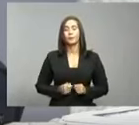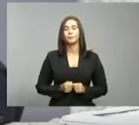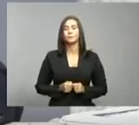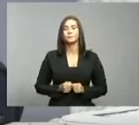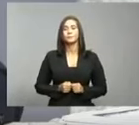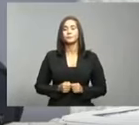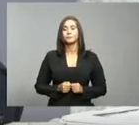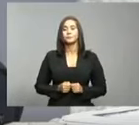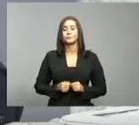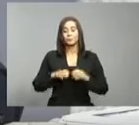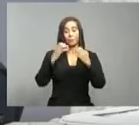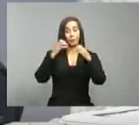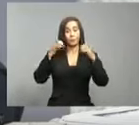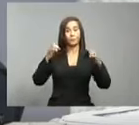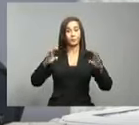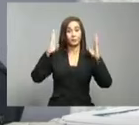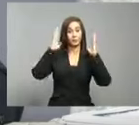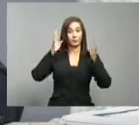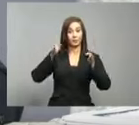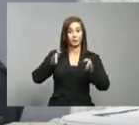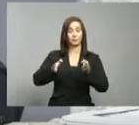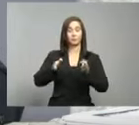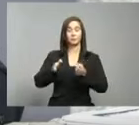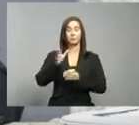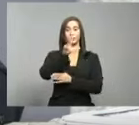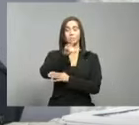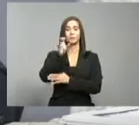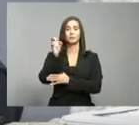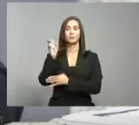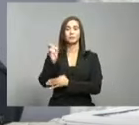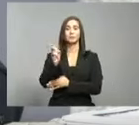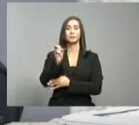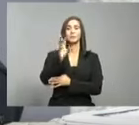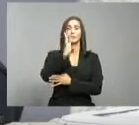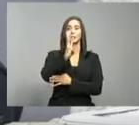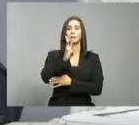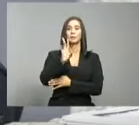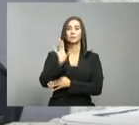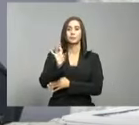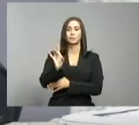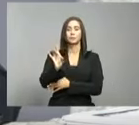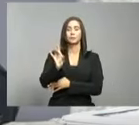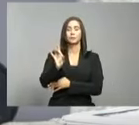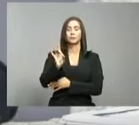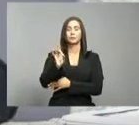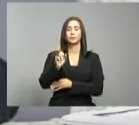El número de emergencias atendidas, 368.